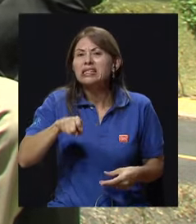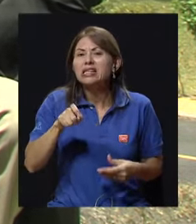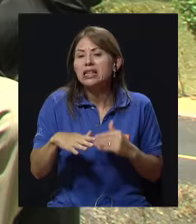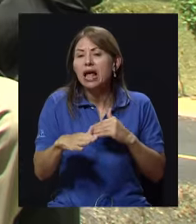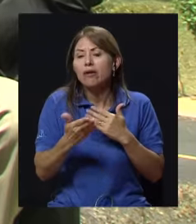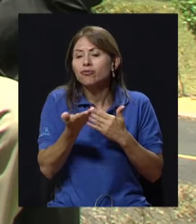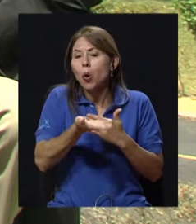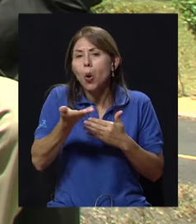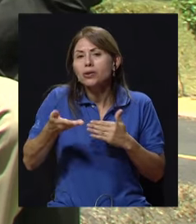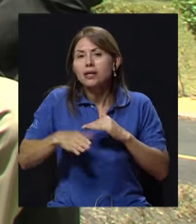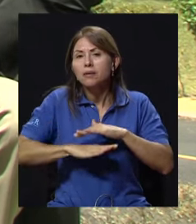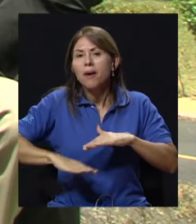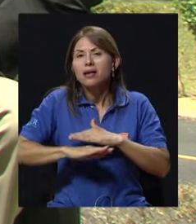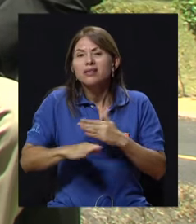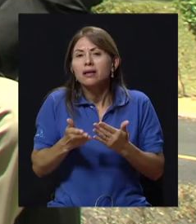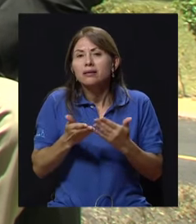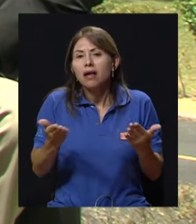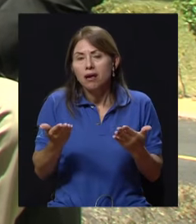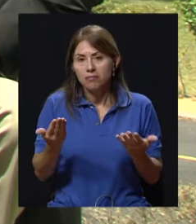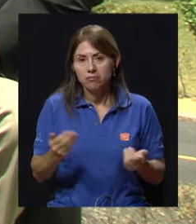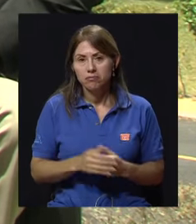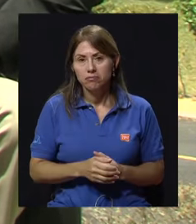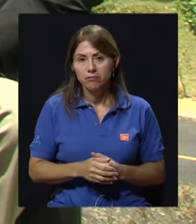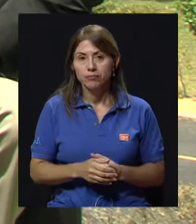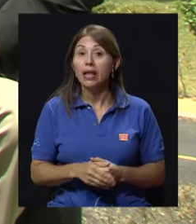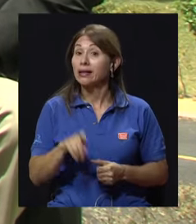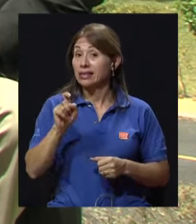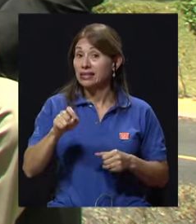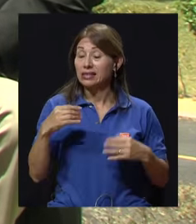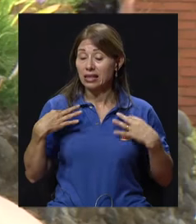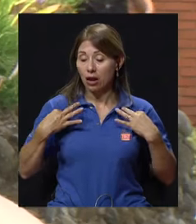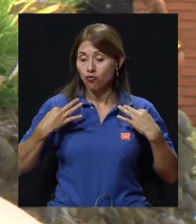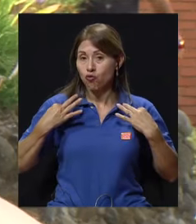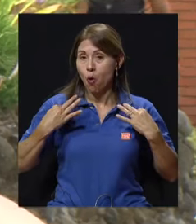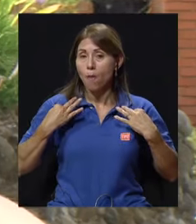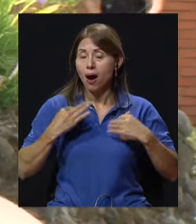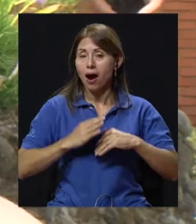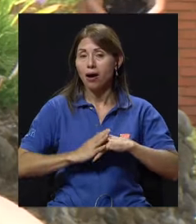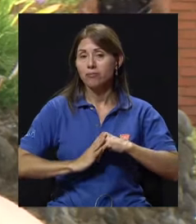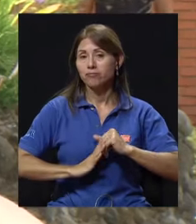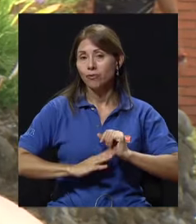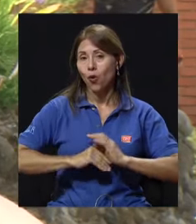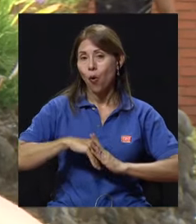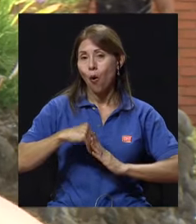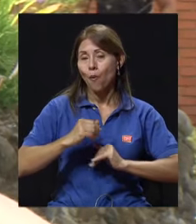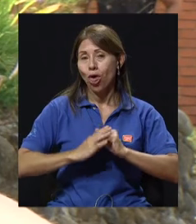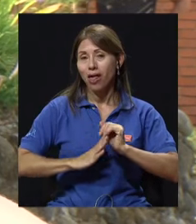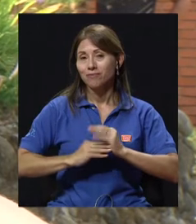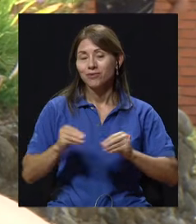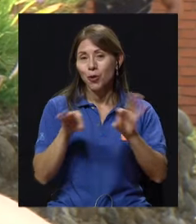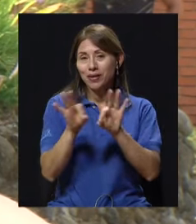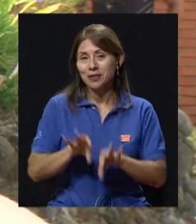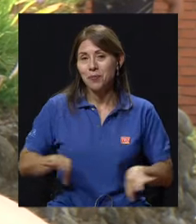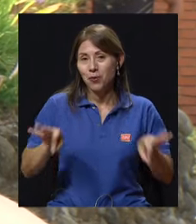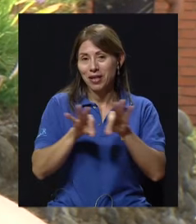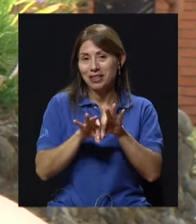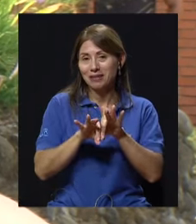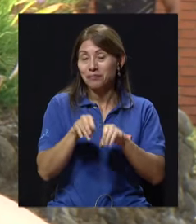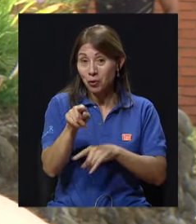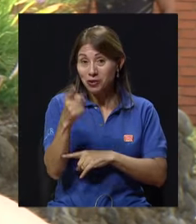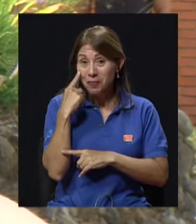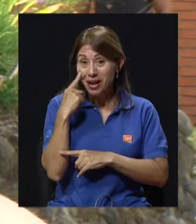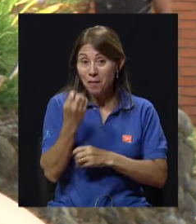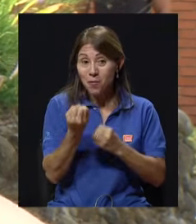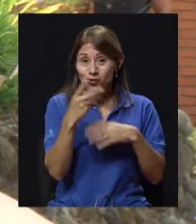mayor para iniciar este tipo de...? Ropa cómoda, eso es lo más importante. Usted verá, muchos de ellos vienen a hacer